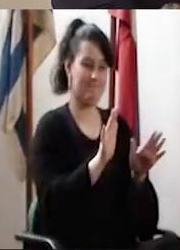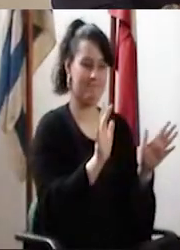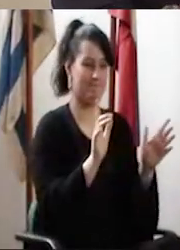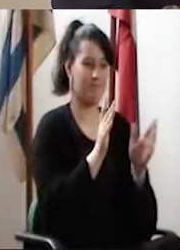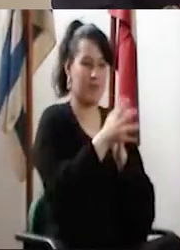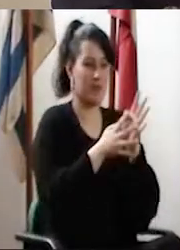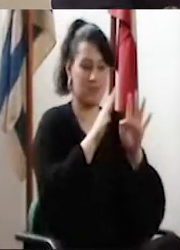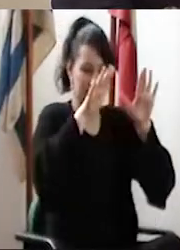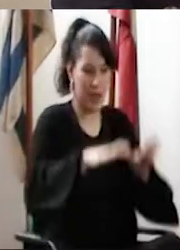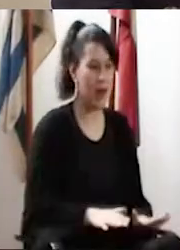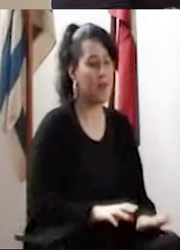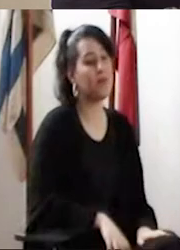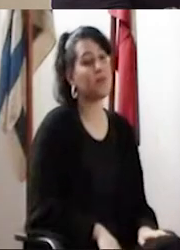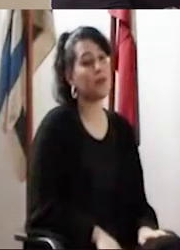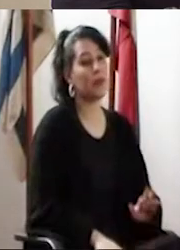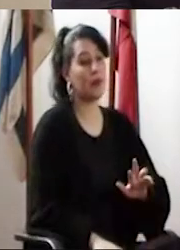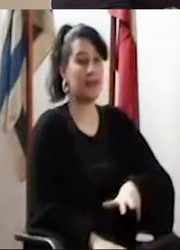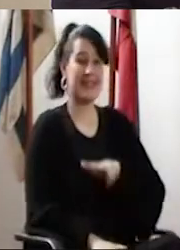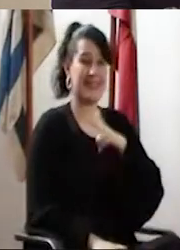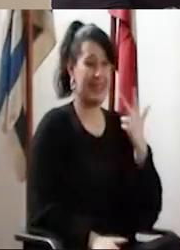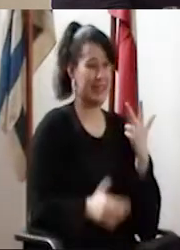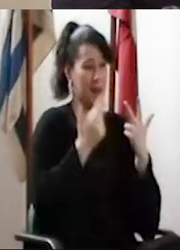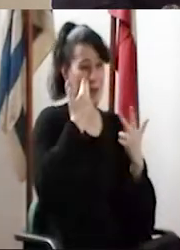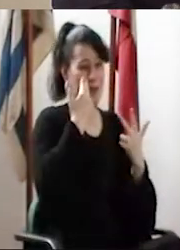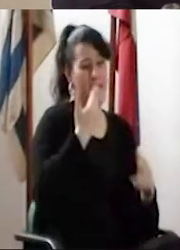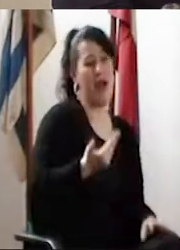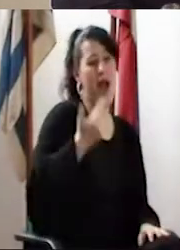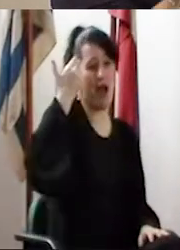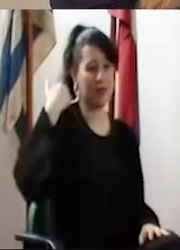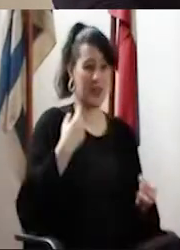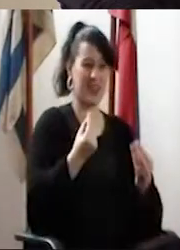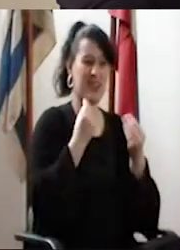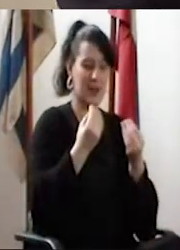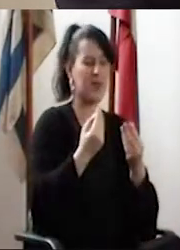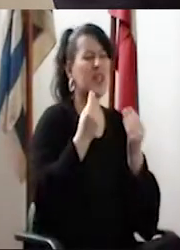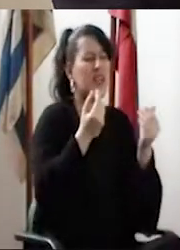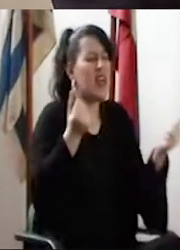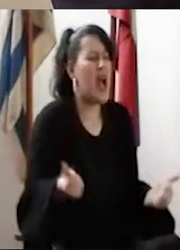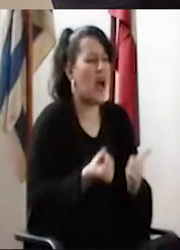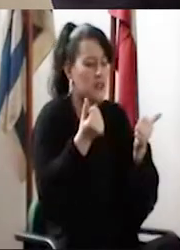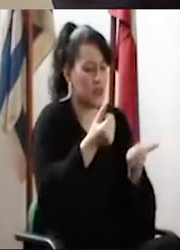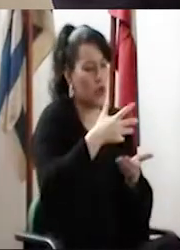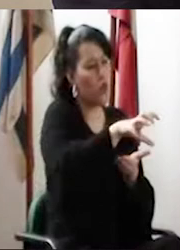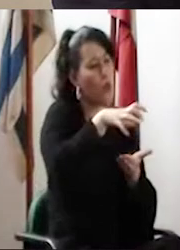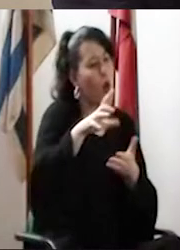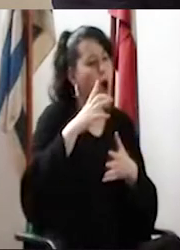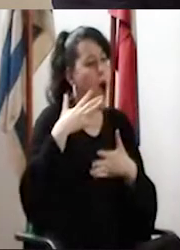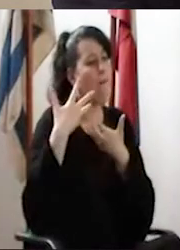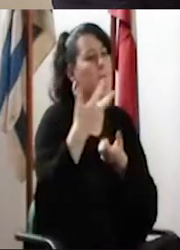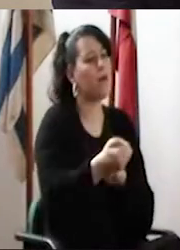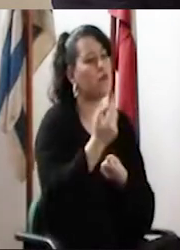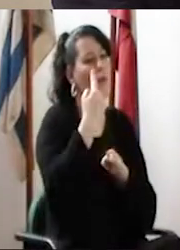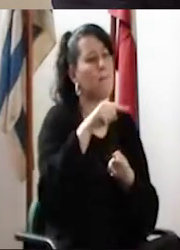seguir funcionando como tales. El tercer gran bloque que teníamos era qué hacer con aquellas unidades